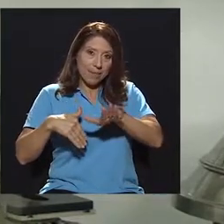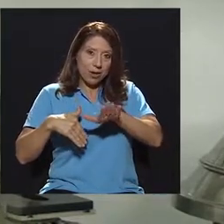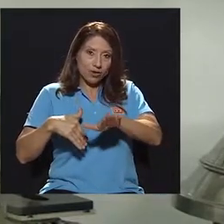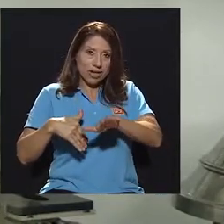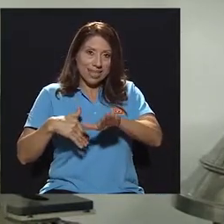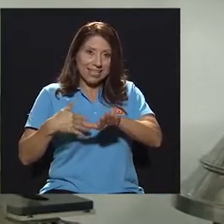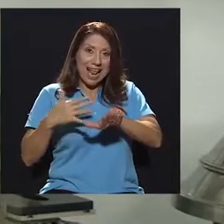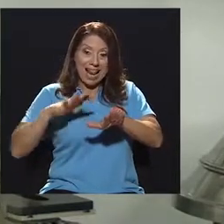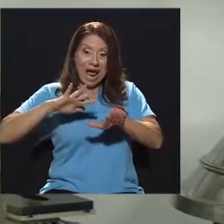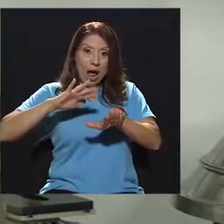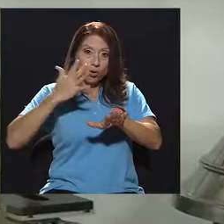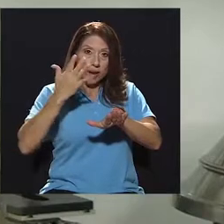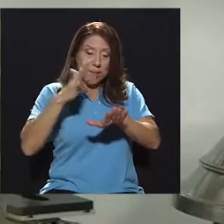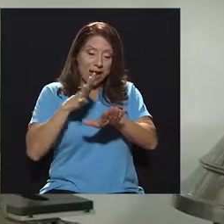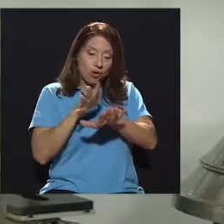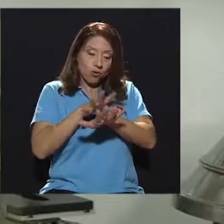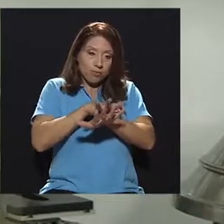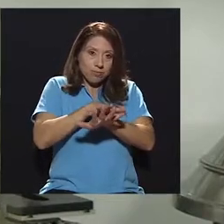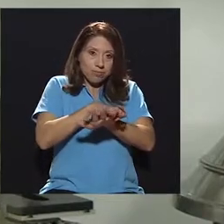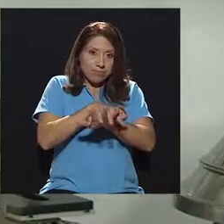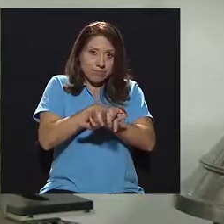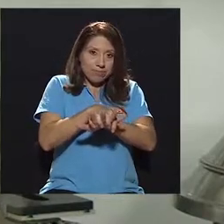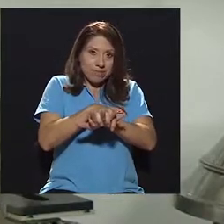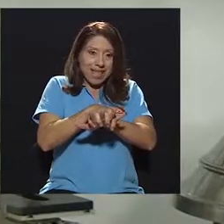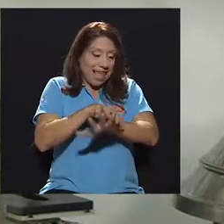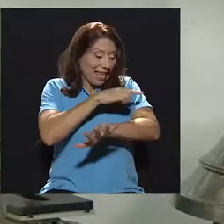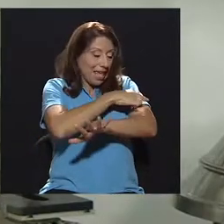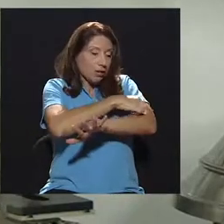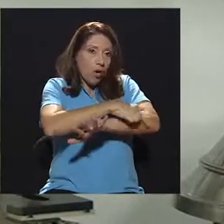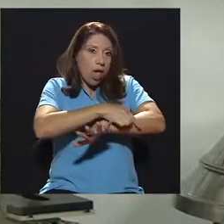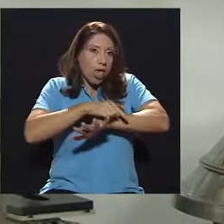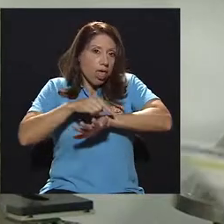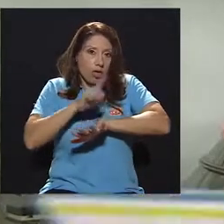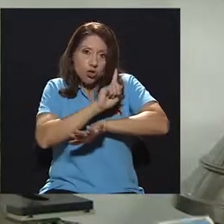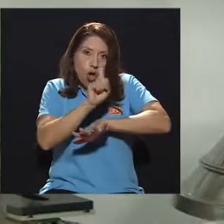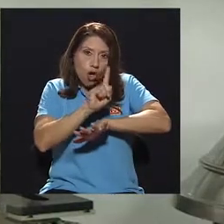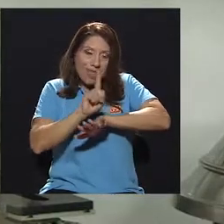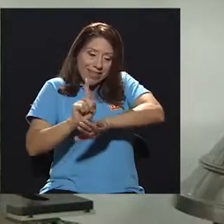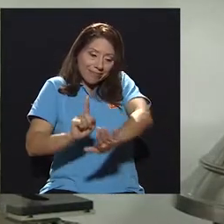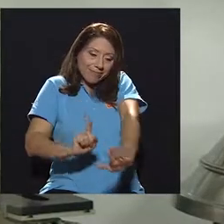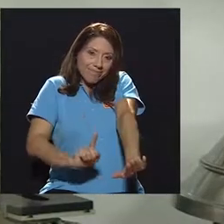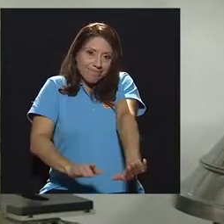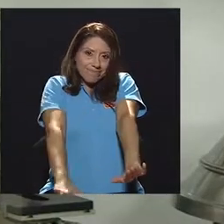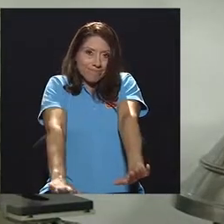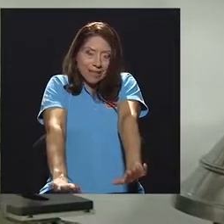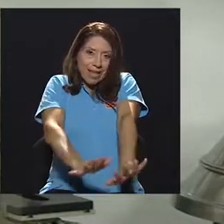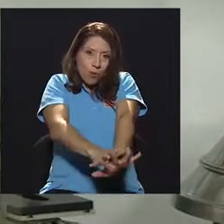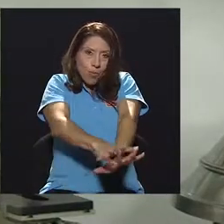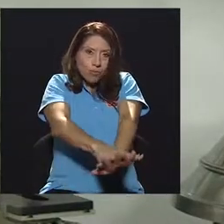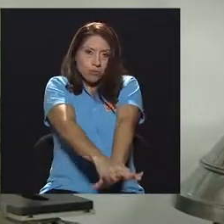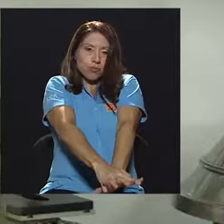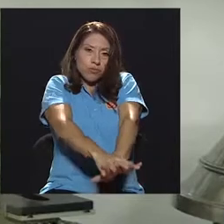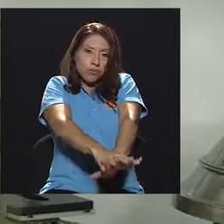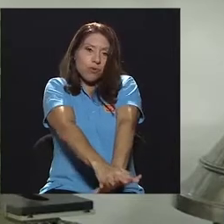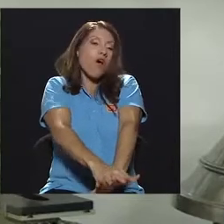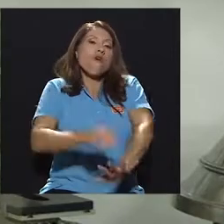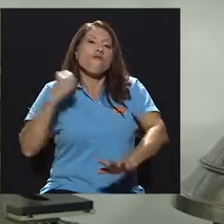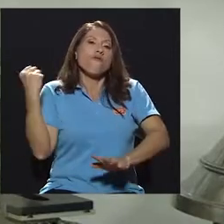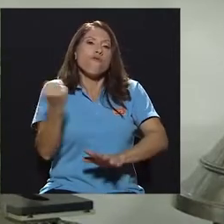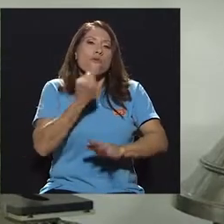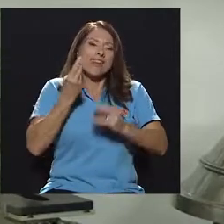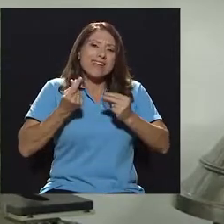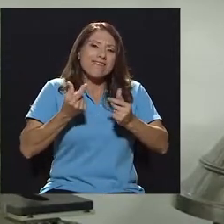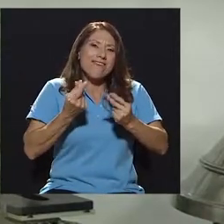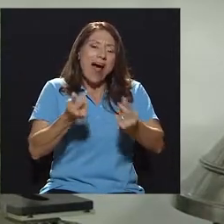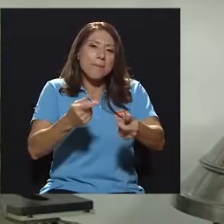entrelazamos y debemos con codos rectos comprimir fuerte y rápido. ¿Qué significa fuerte y rápido? Fuerte